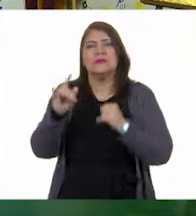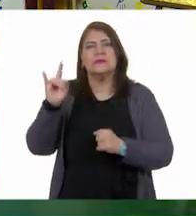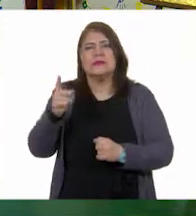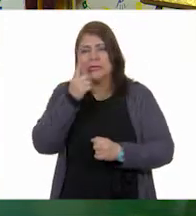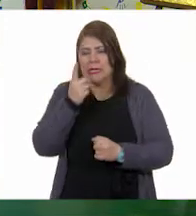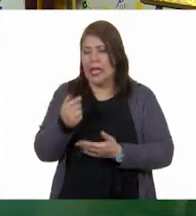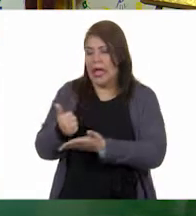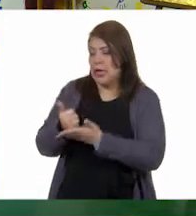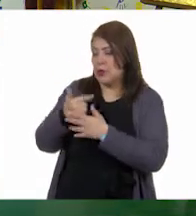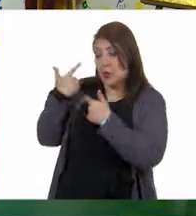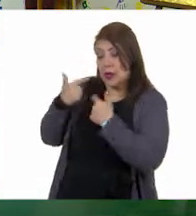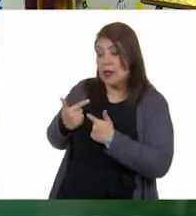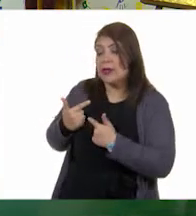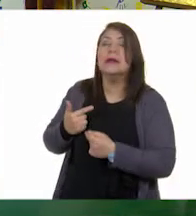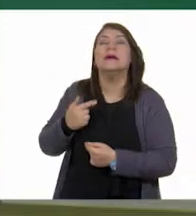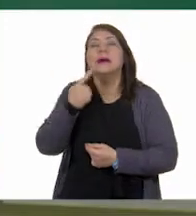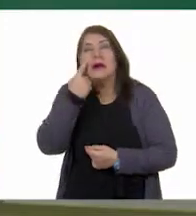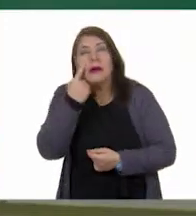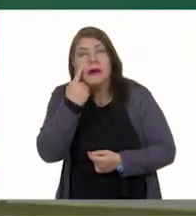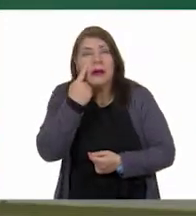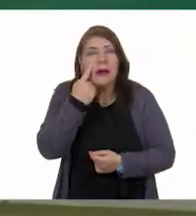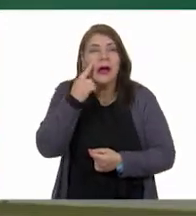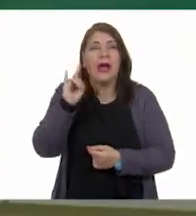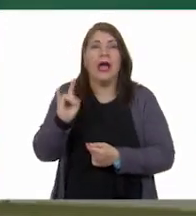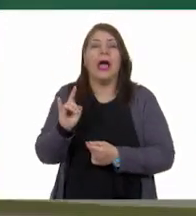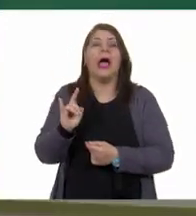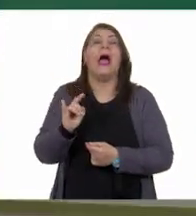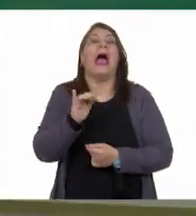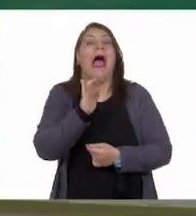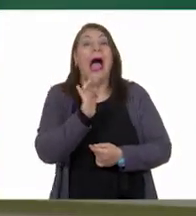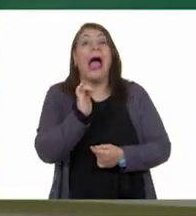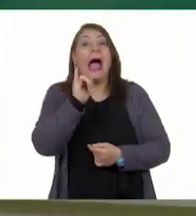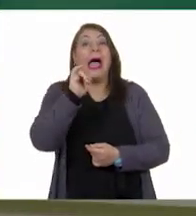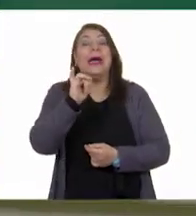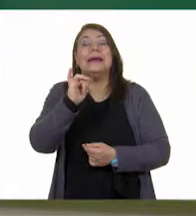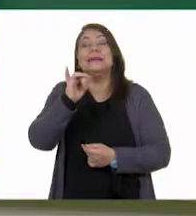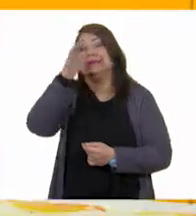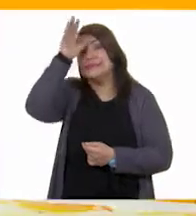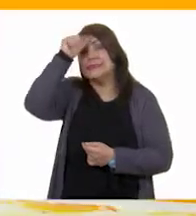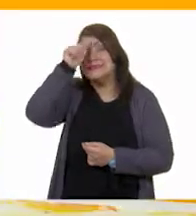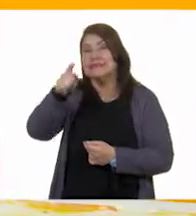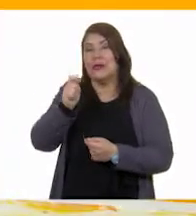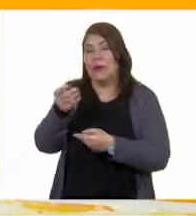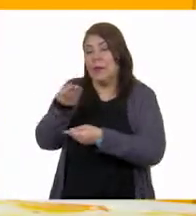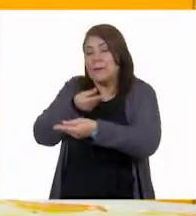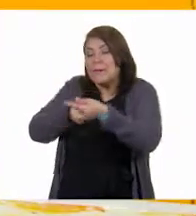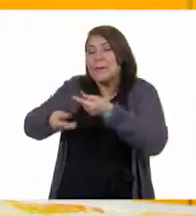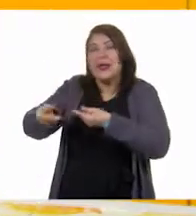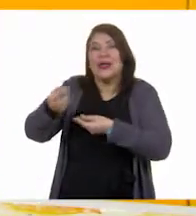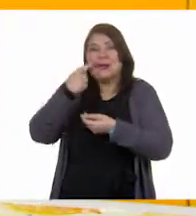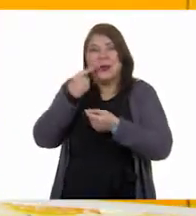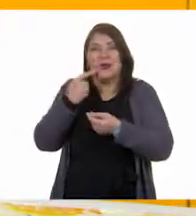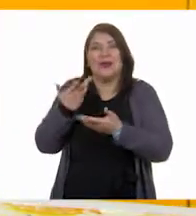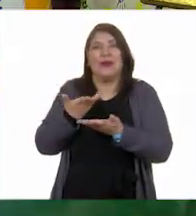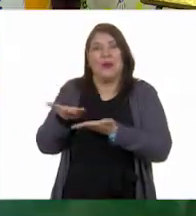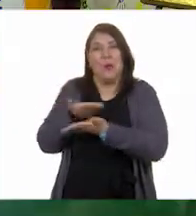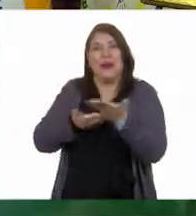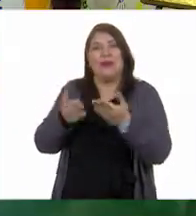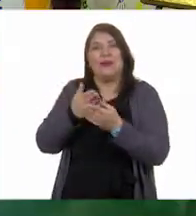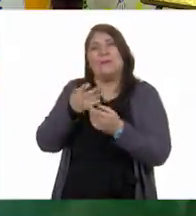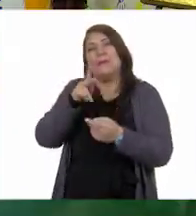a ver, déjeme ver. Bien, no alcanzo convido de mí. ¡Ah, sí! ¡De mi almuerzo! Exacto. Muy bien. Muy bien.